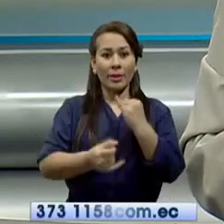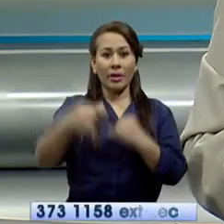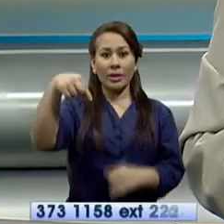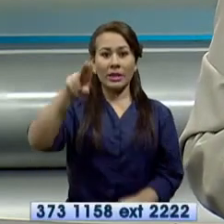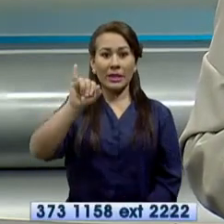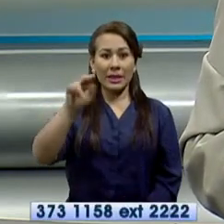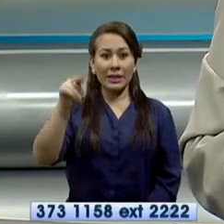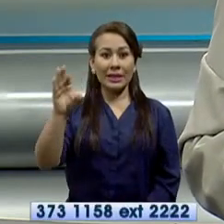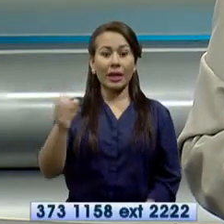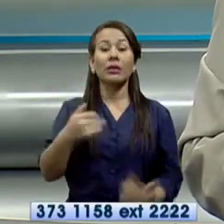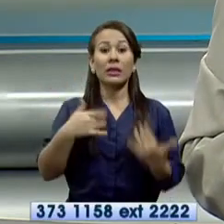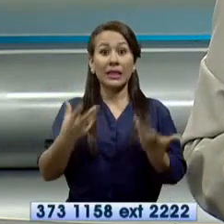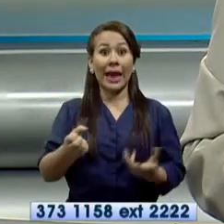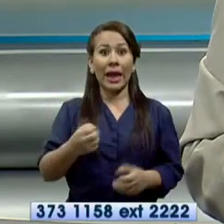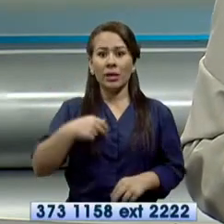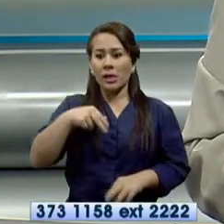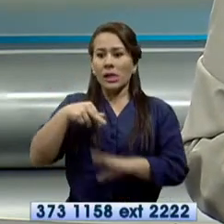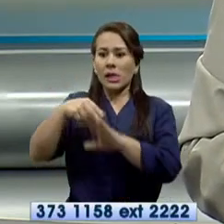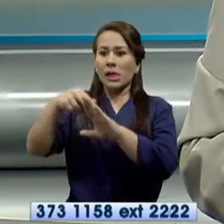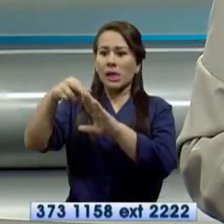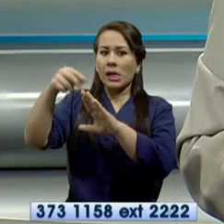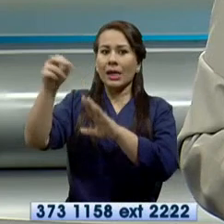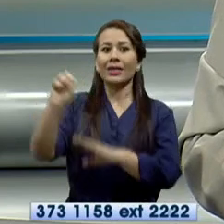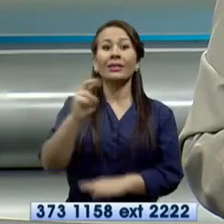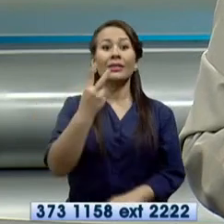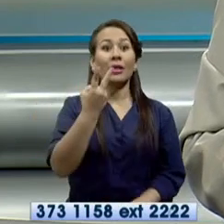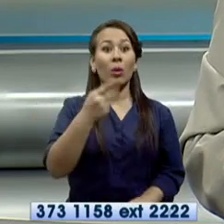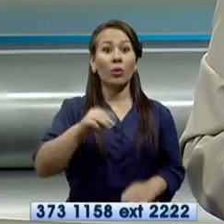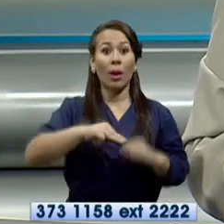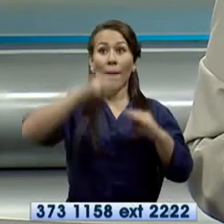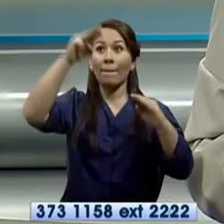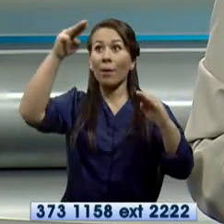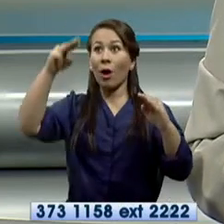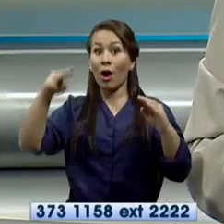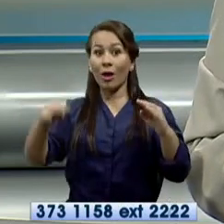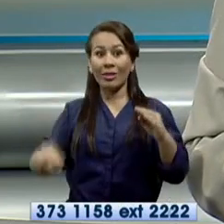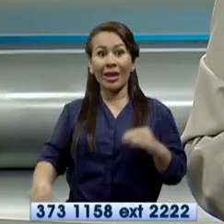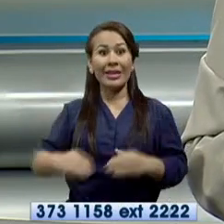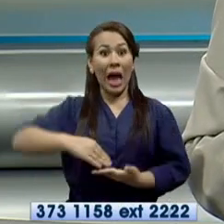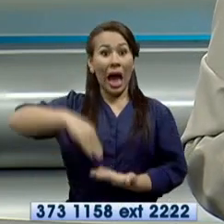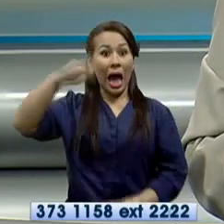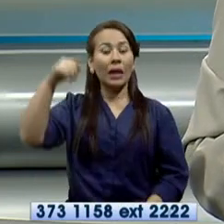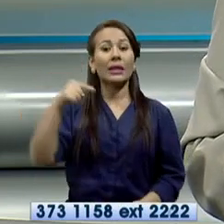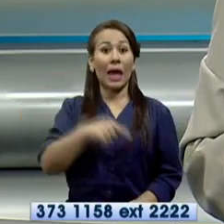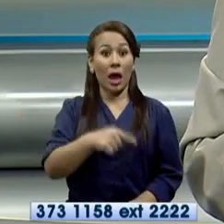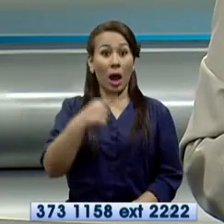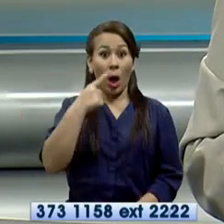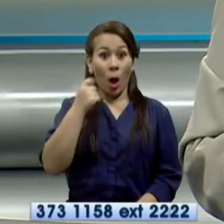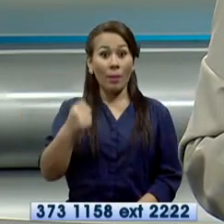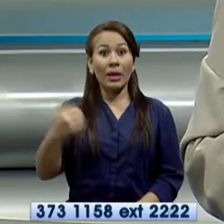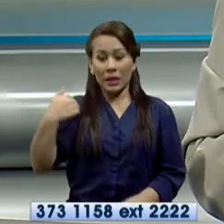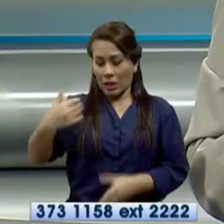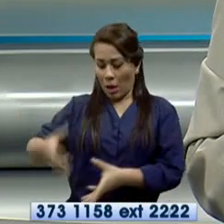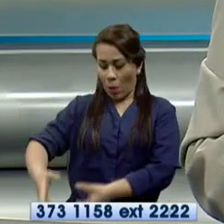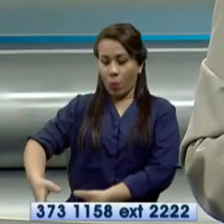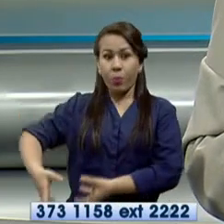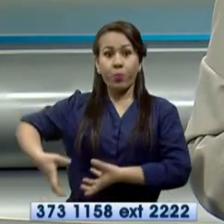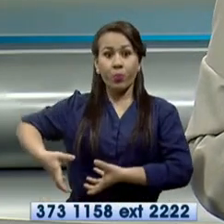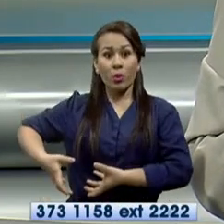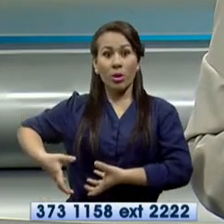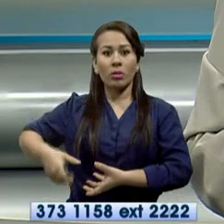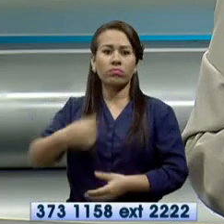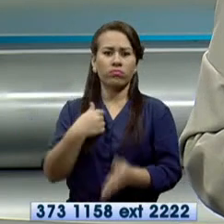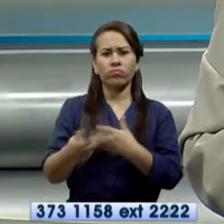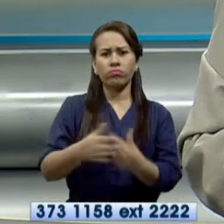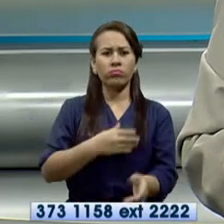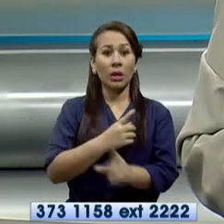montaña más alta del mundo. Hay que resaltar que Santiago tiene una prótesis en su cuerpo y lo